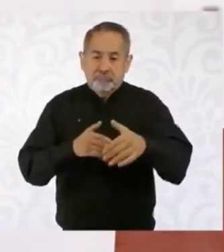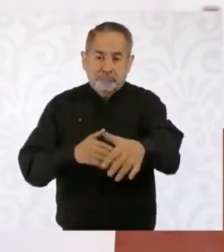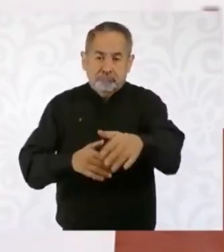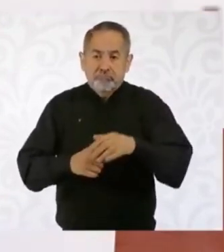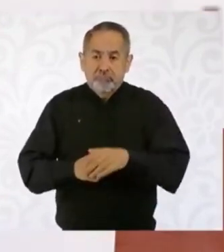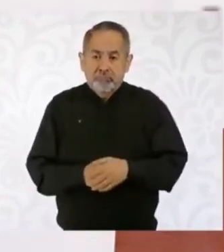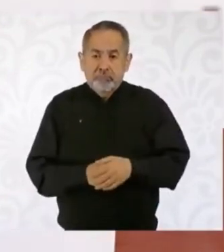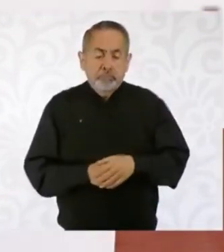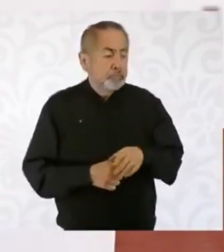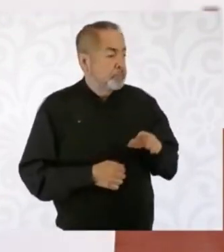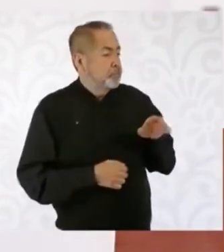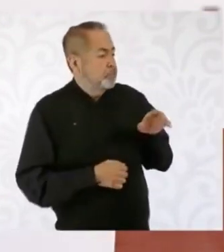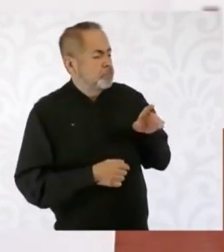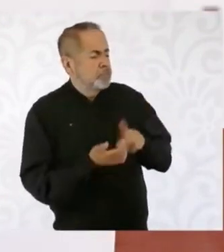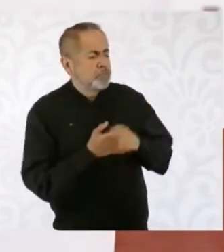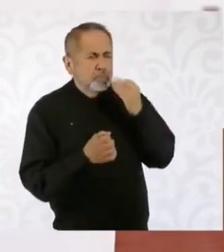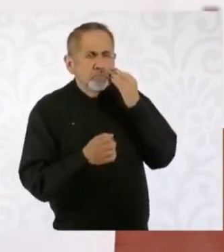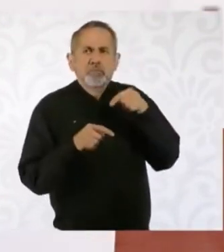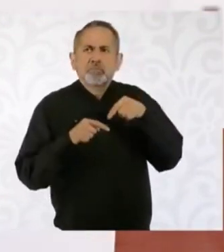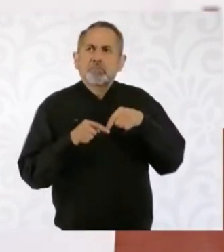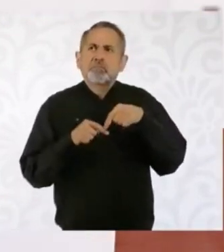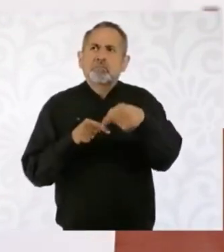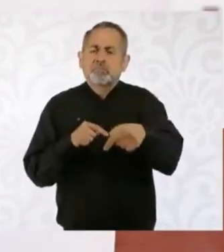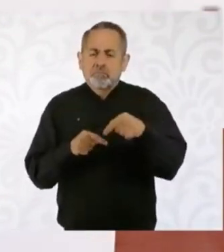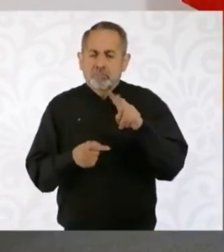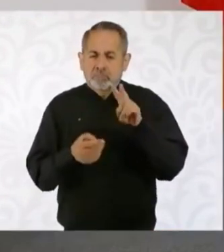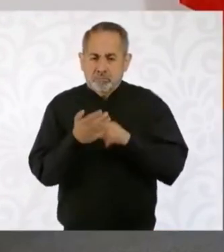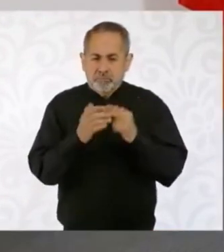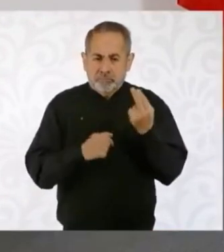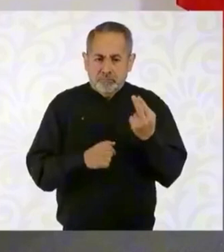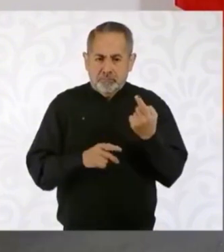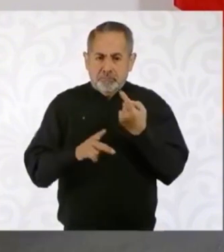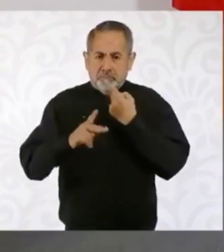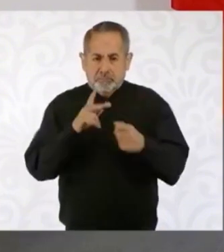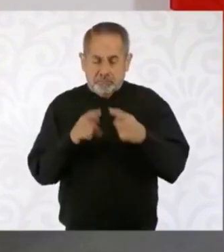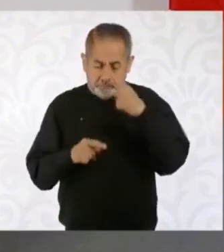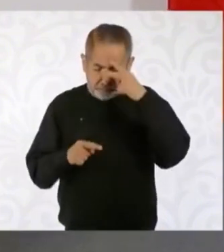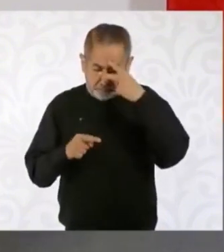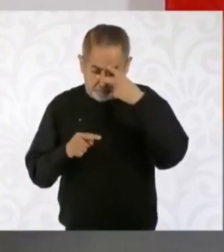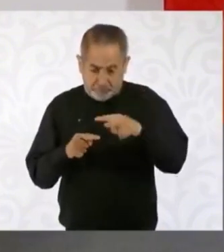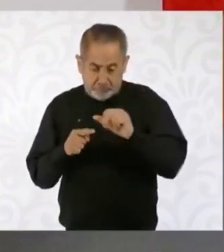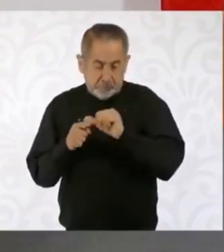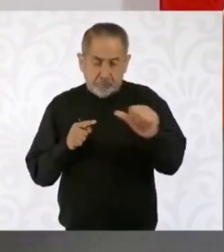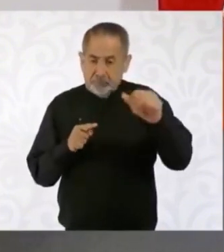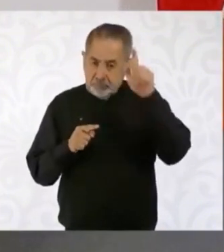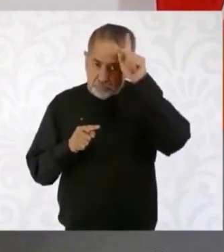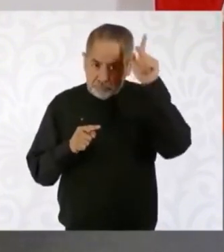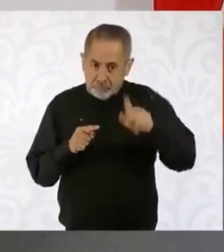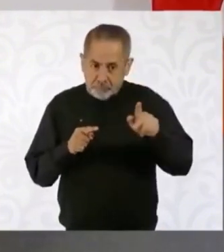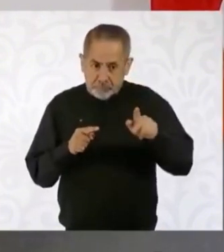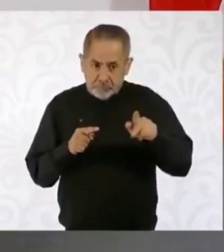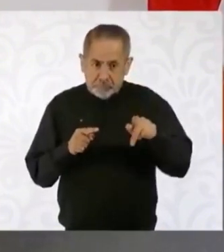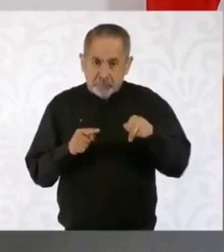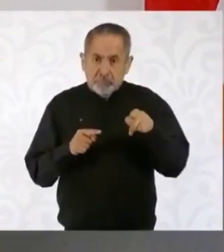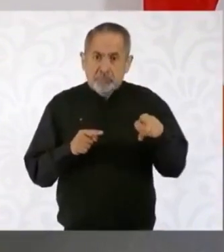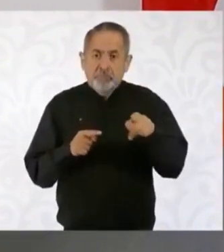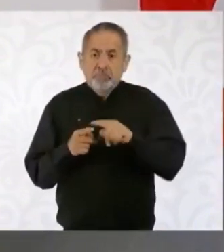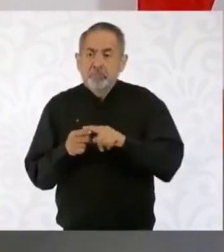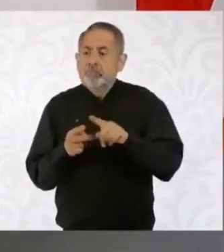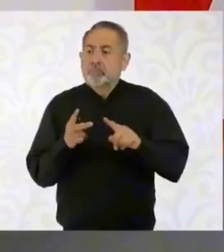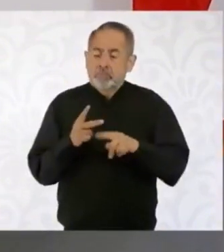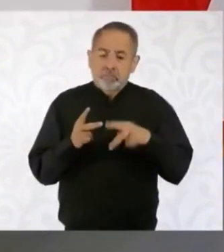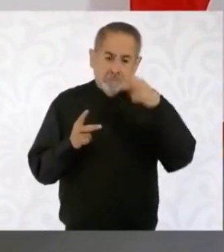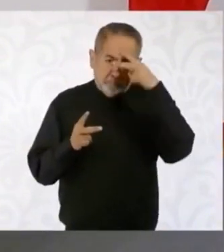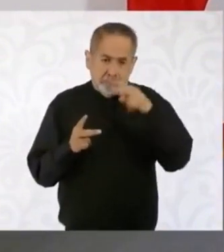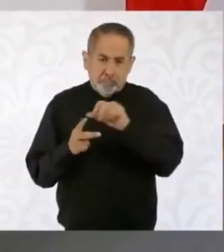En el 2025 vamos a iniciar con el México Pachuca, donde se va a terminar el México Aifa,